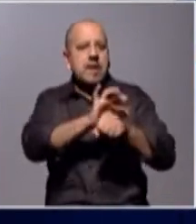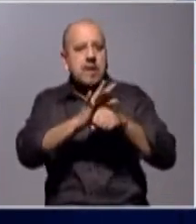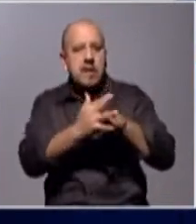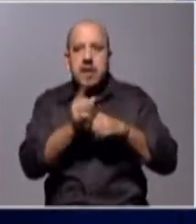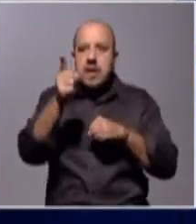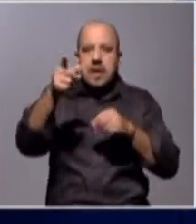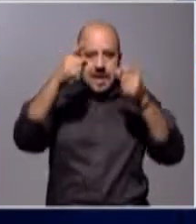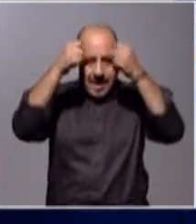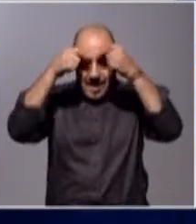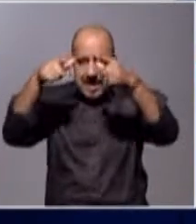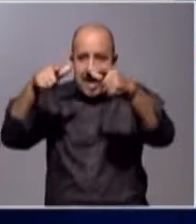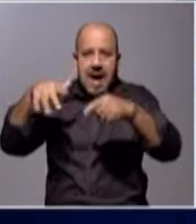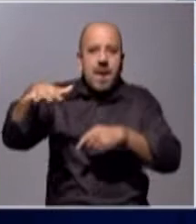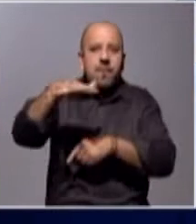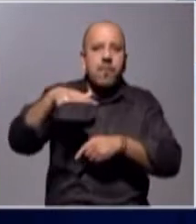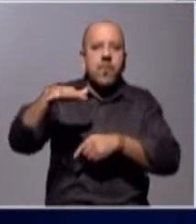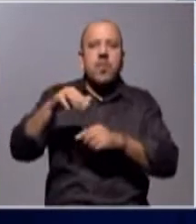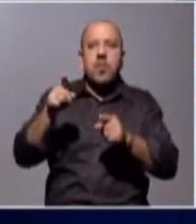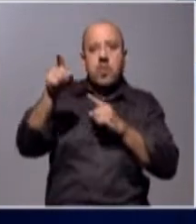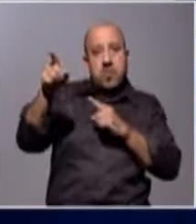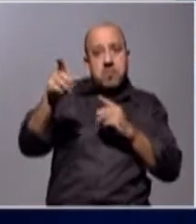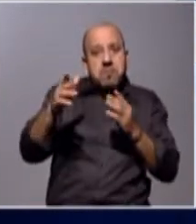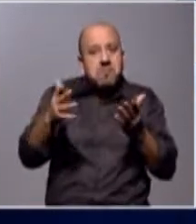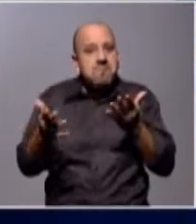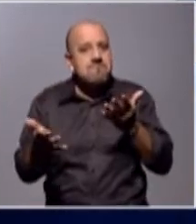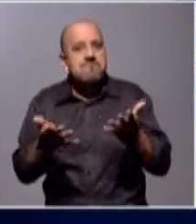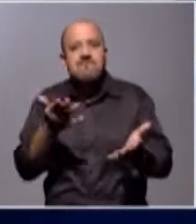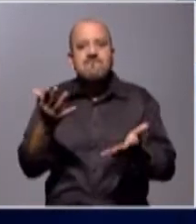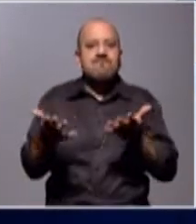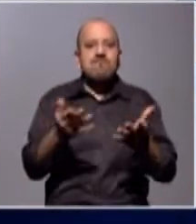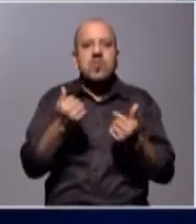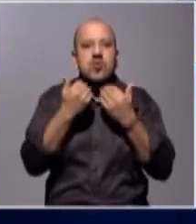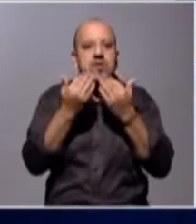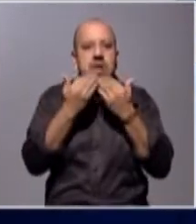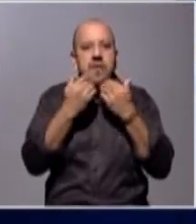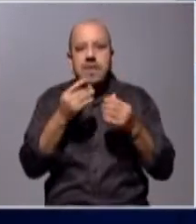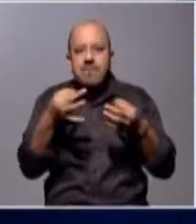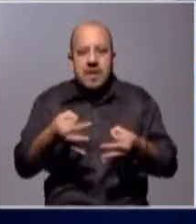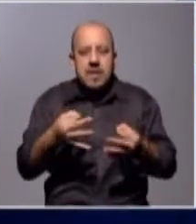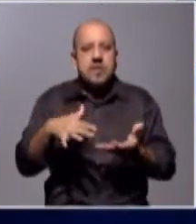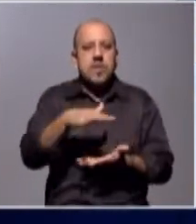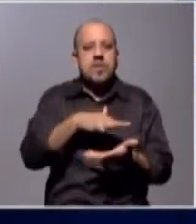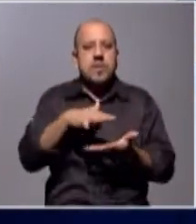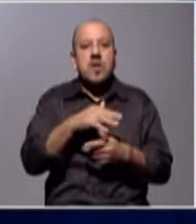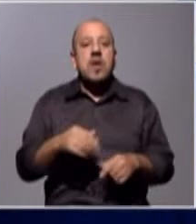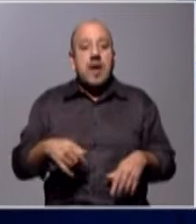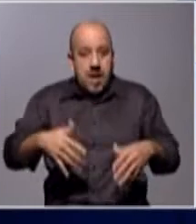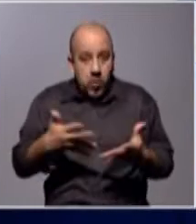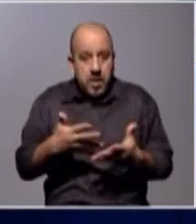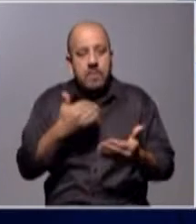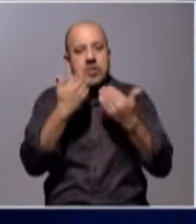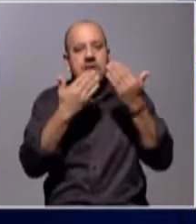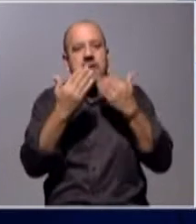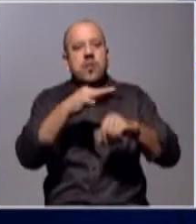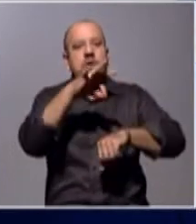rurales muchas veces la situación sanitaria está al borde del colapso. Entonces justamente sobre esto vamos a hablar con